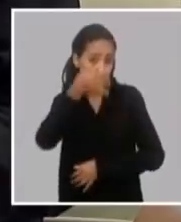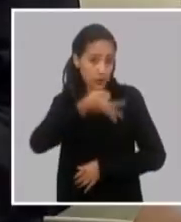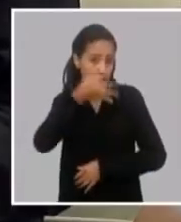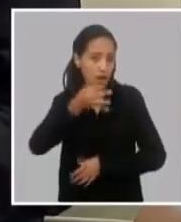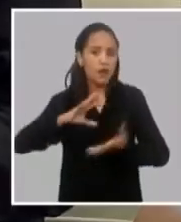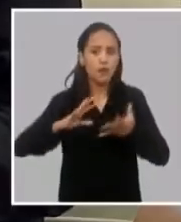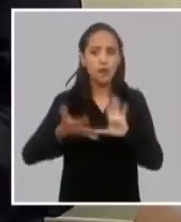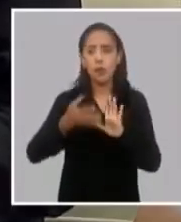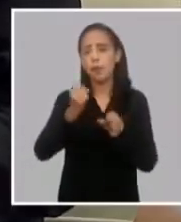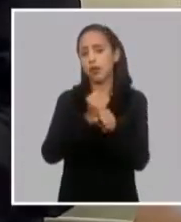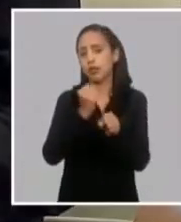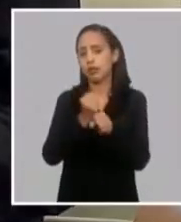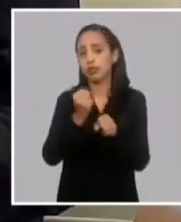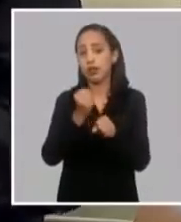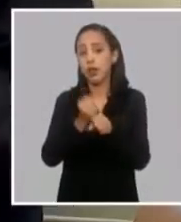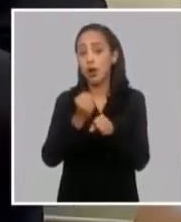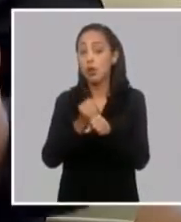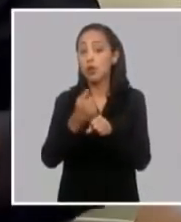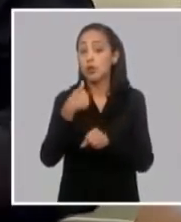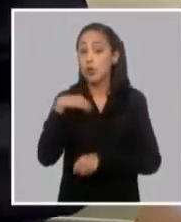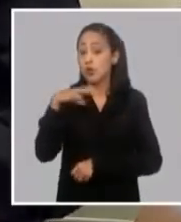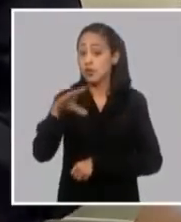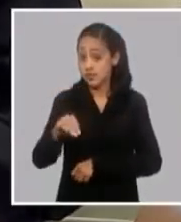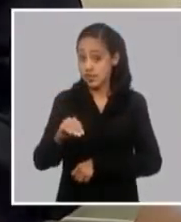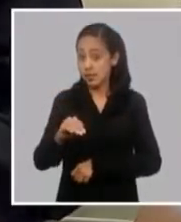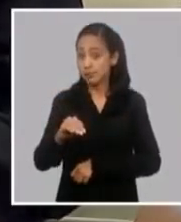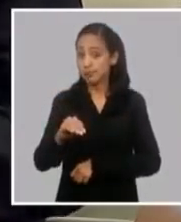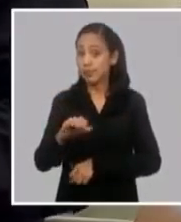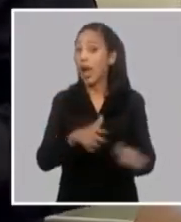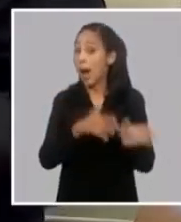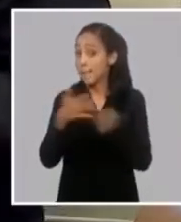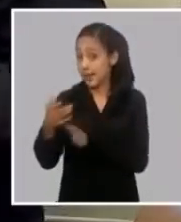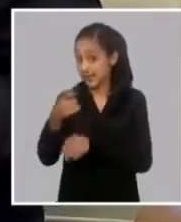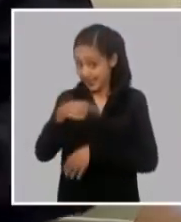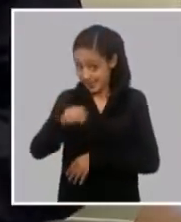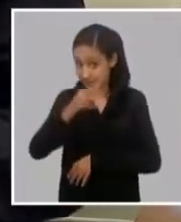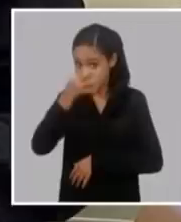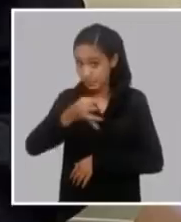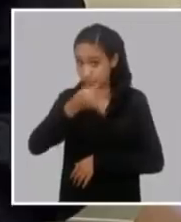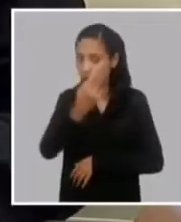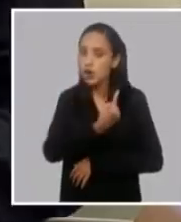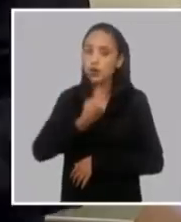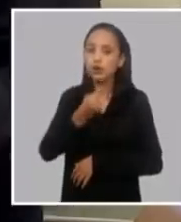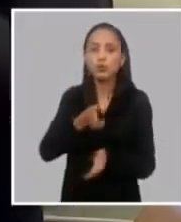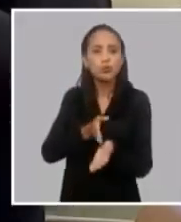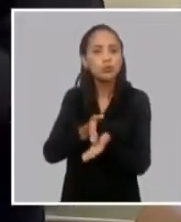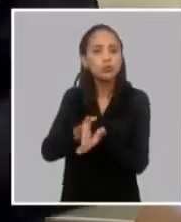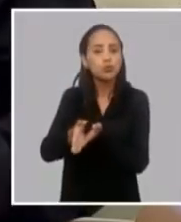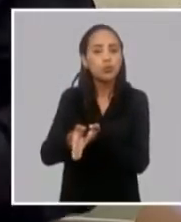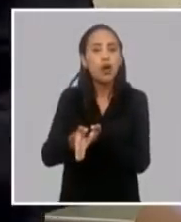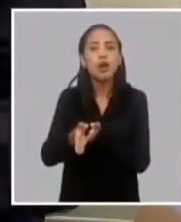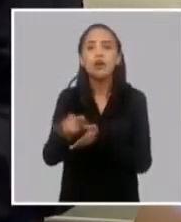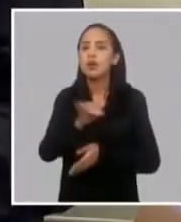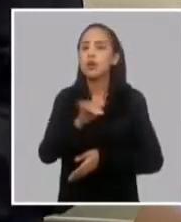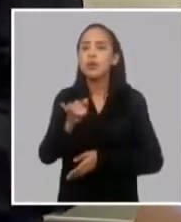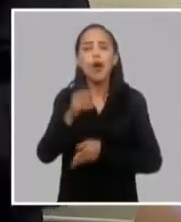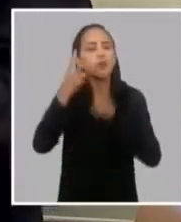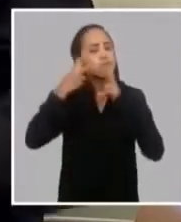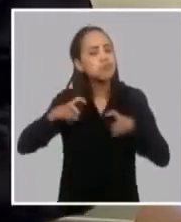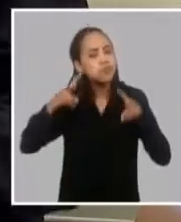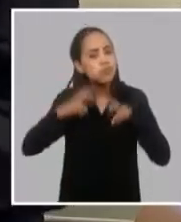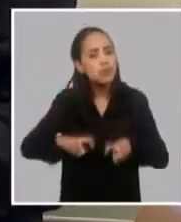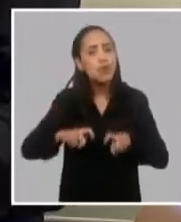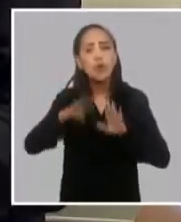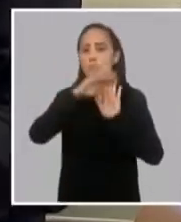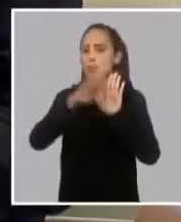etcétera, yo decía que, aparte de todo ello, nosotros hemos continuado con el chequeo de los macroprogramas,